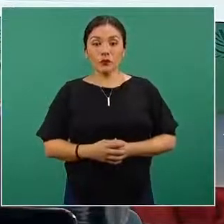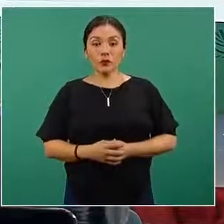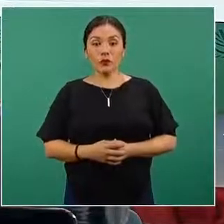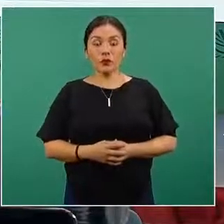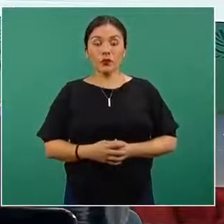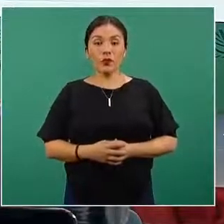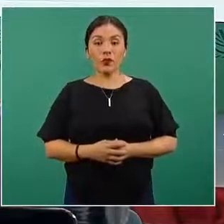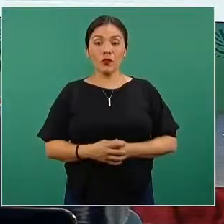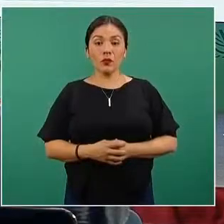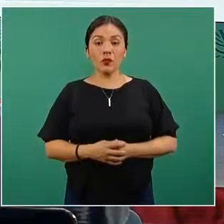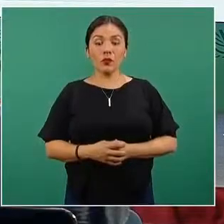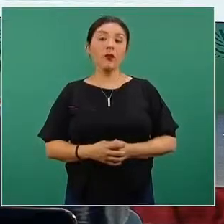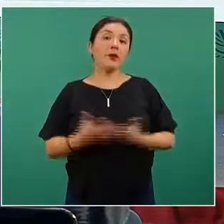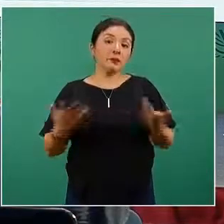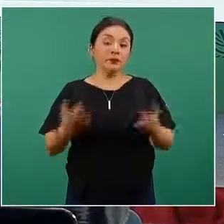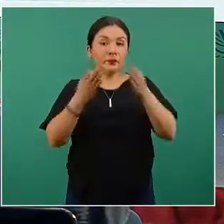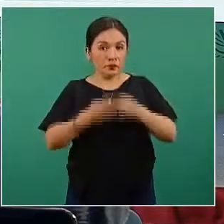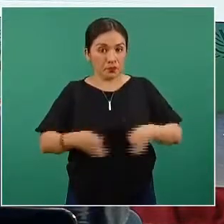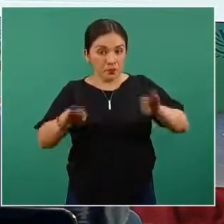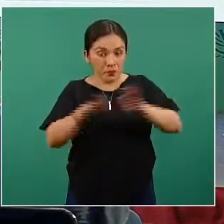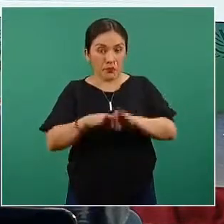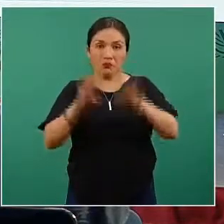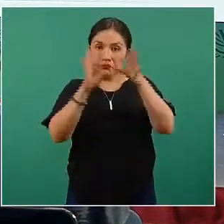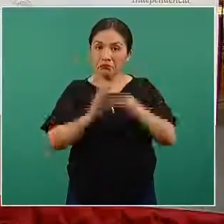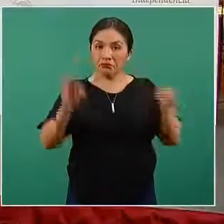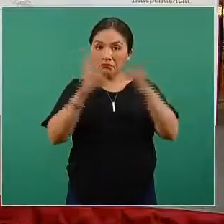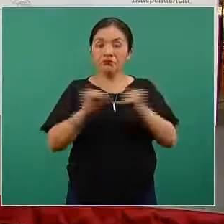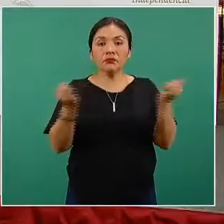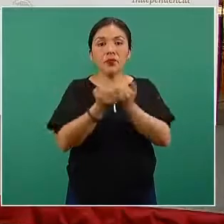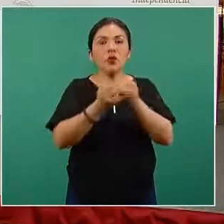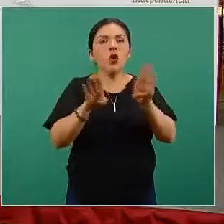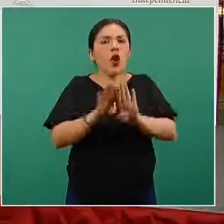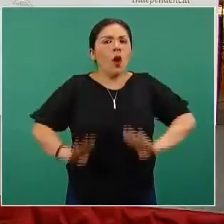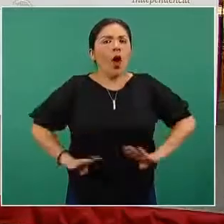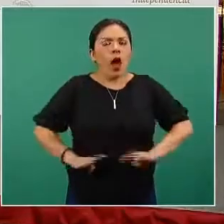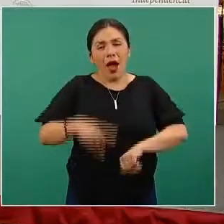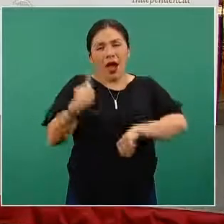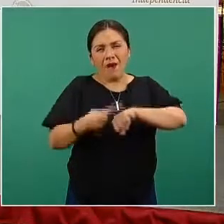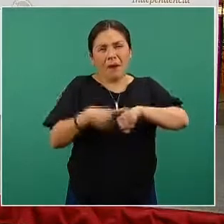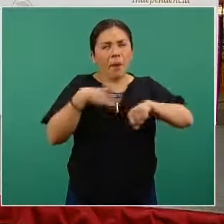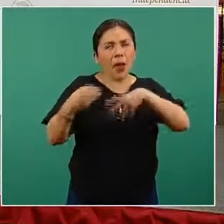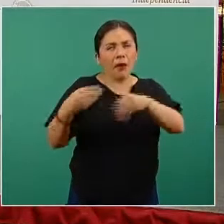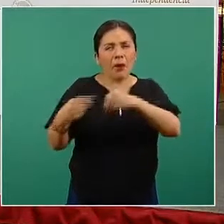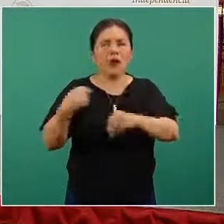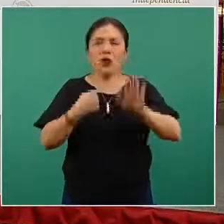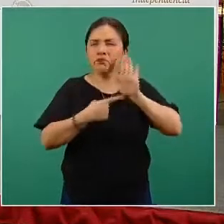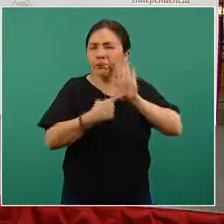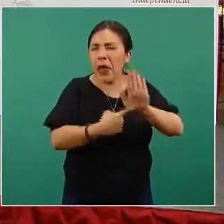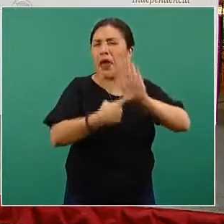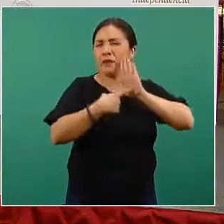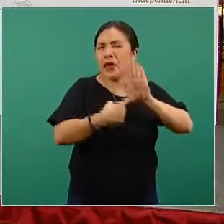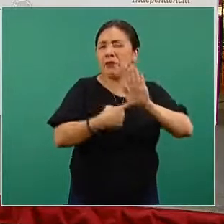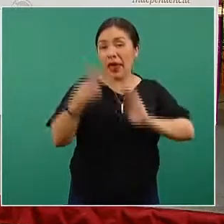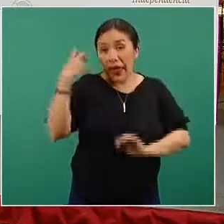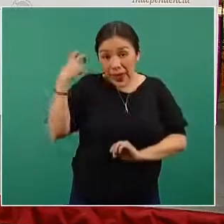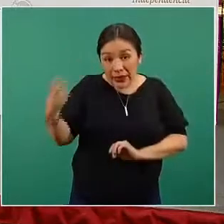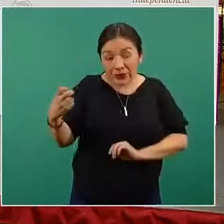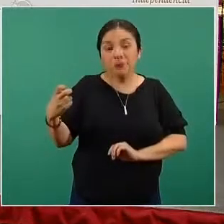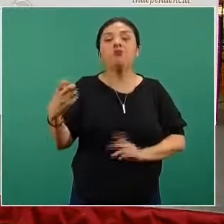Y bueno, es importante resaltar también que de acuerdo al panorama epidemiológico que hemos venido presentando, pues